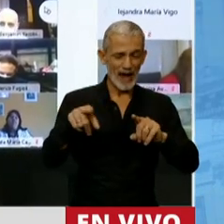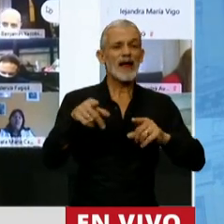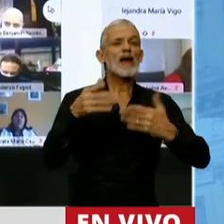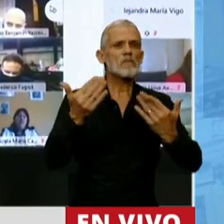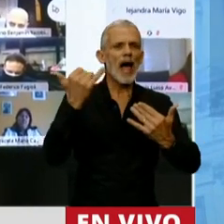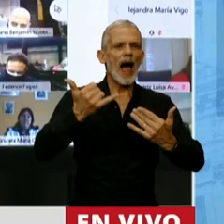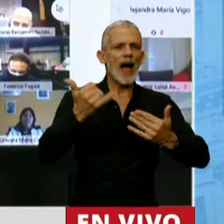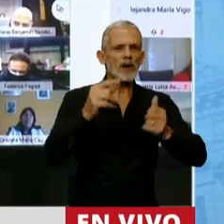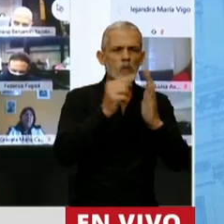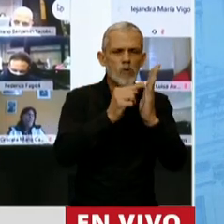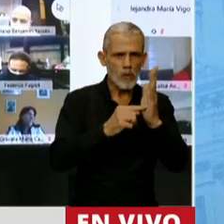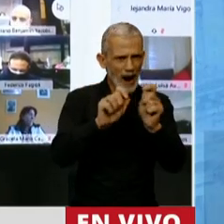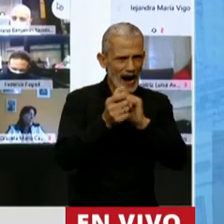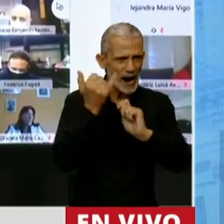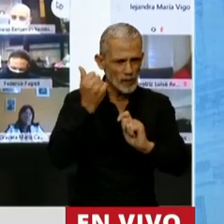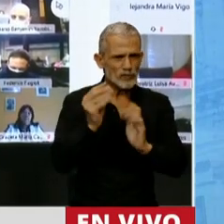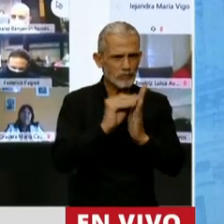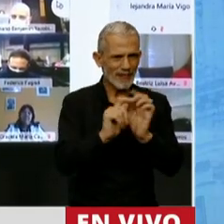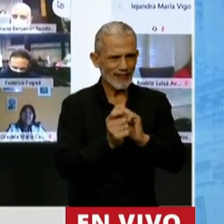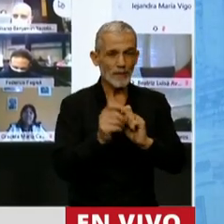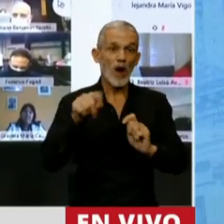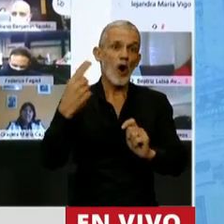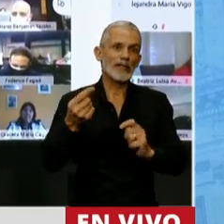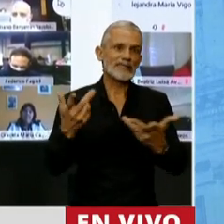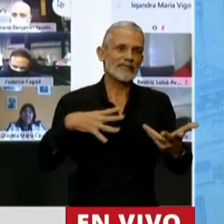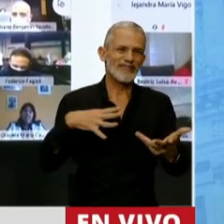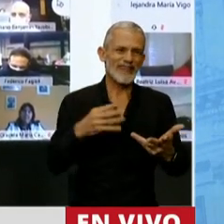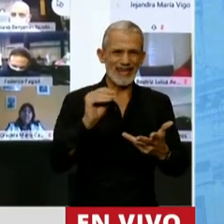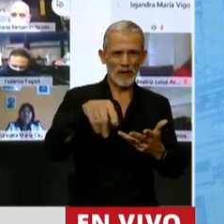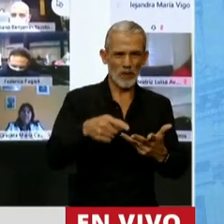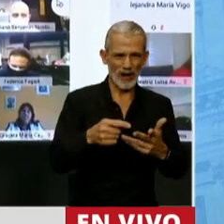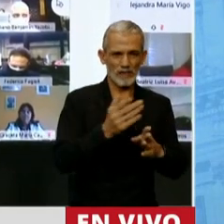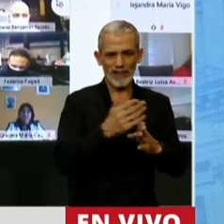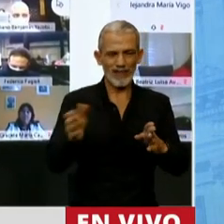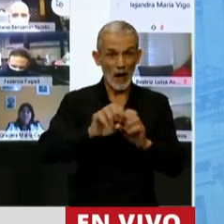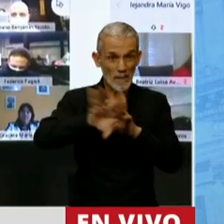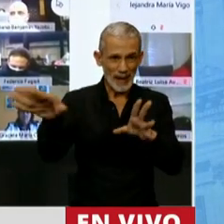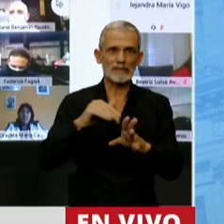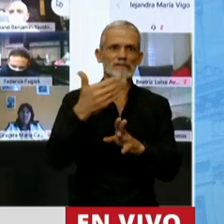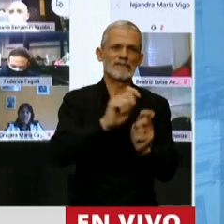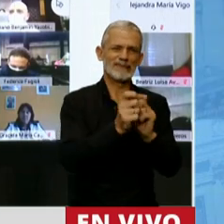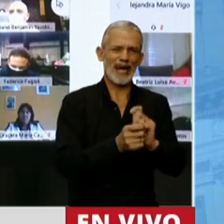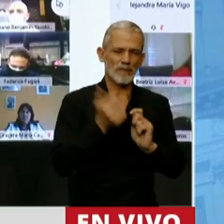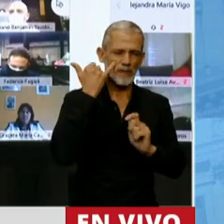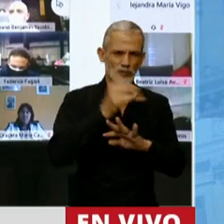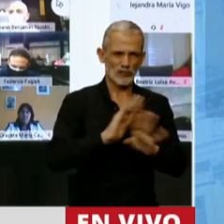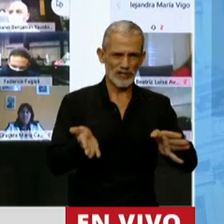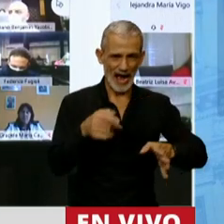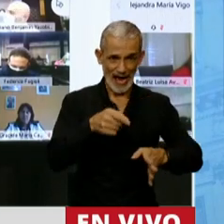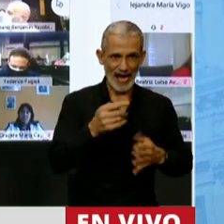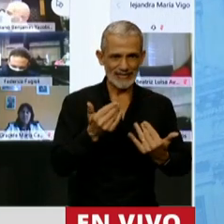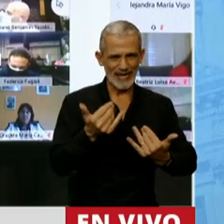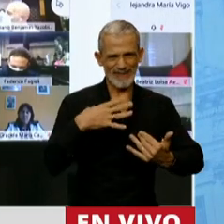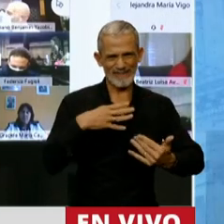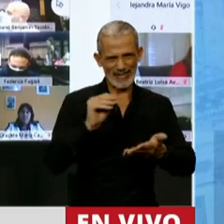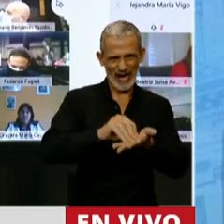una cantidad de esos cambios pero hay otras que son posteriores al día que tuvimos